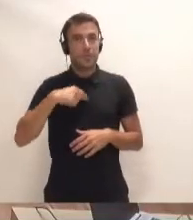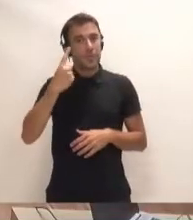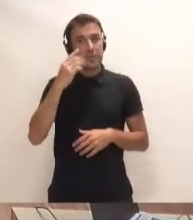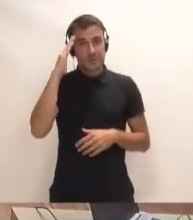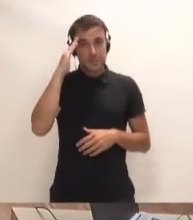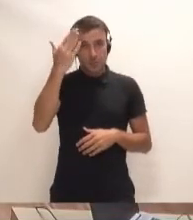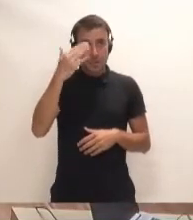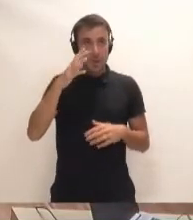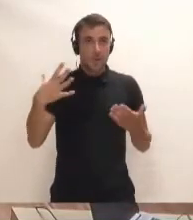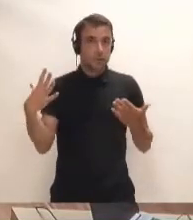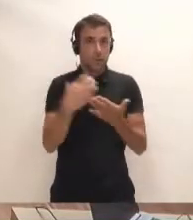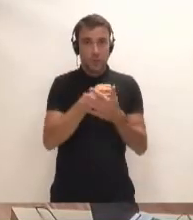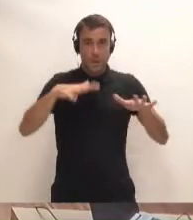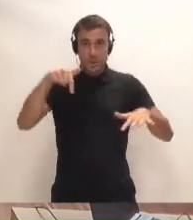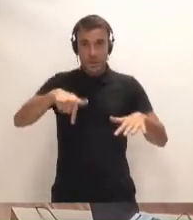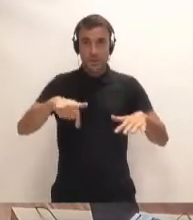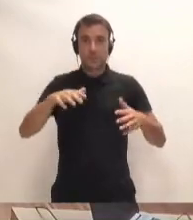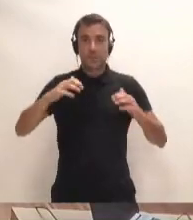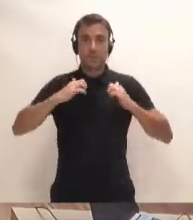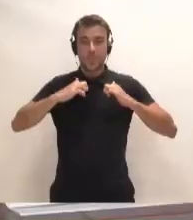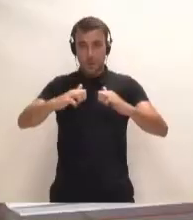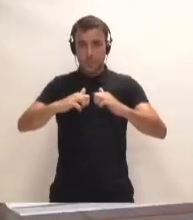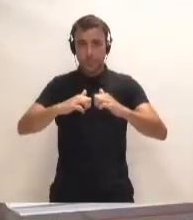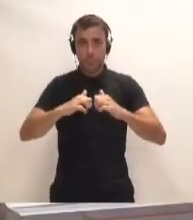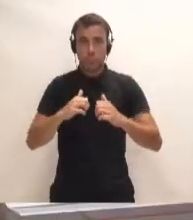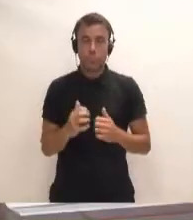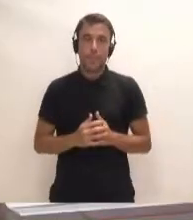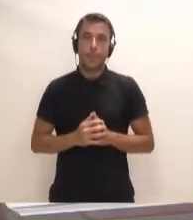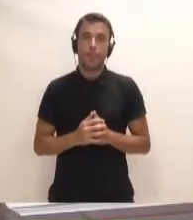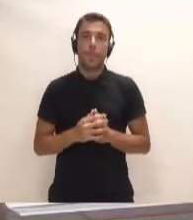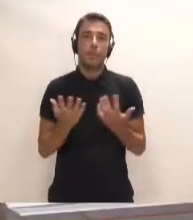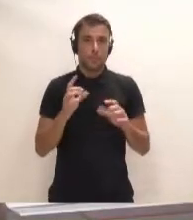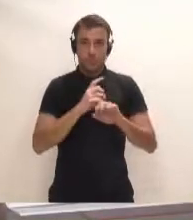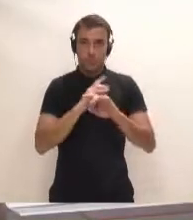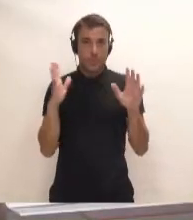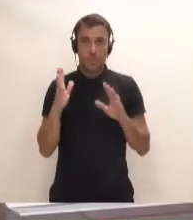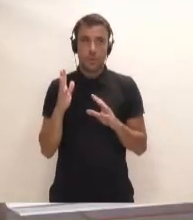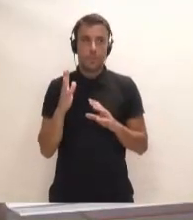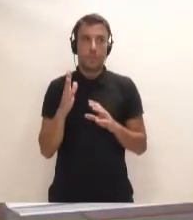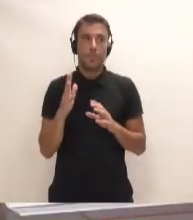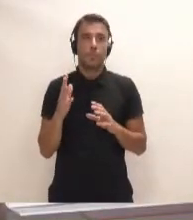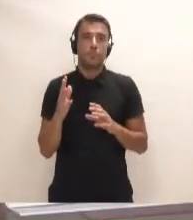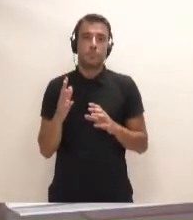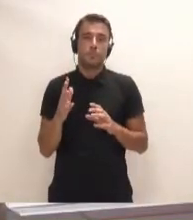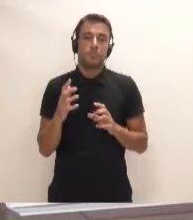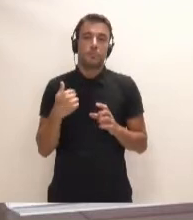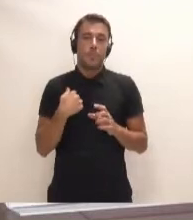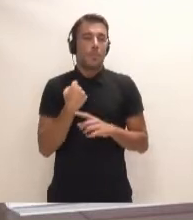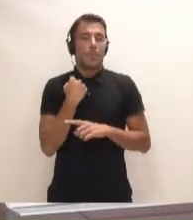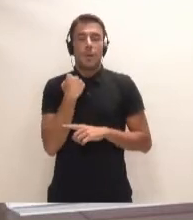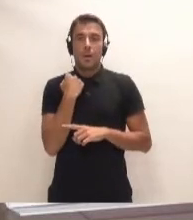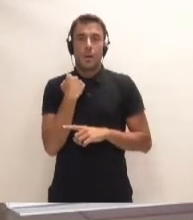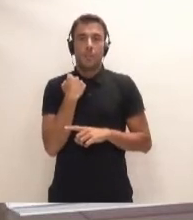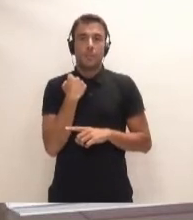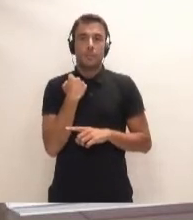todas las que estamos hoy aquí en este salón de pleno y, por supuesto, como tiene que ser todo, mandar todo nuestro apoyo